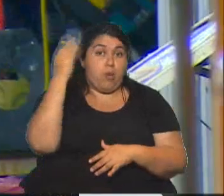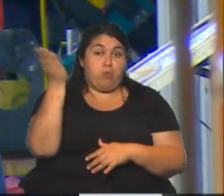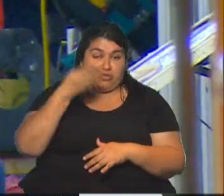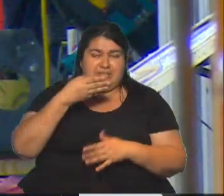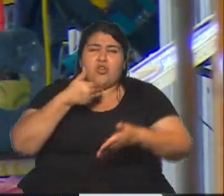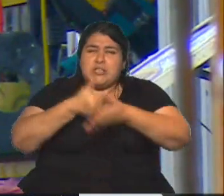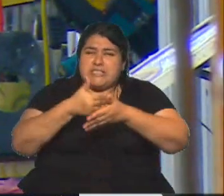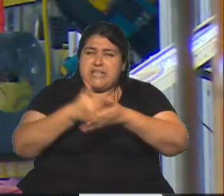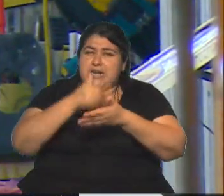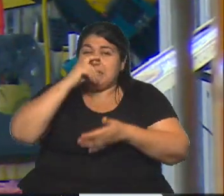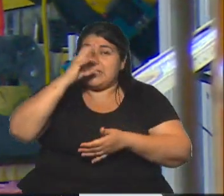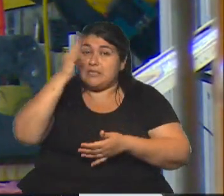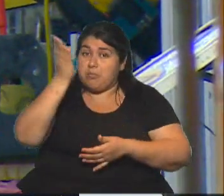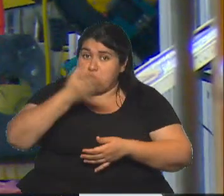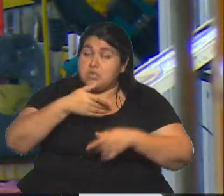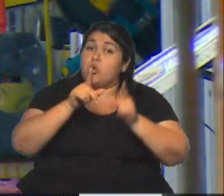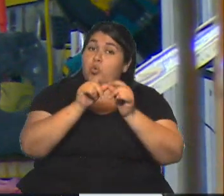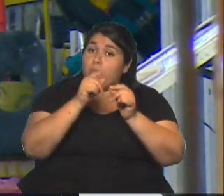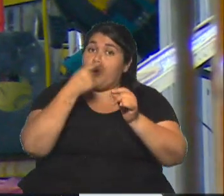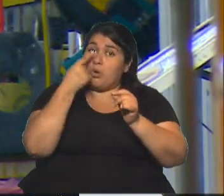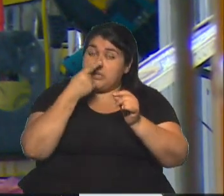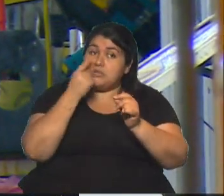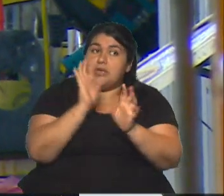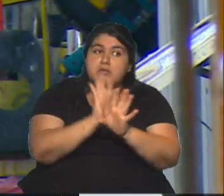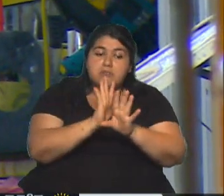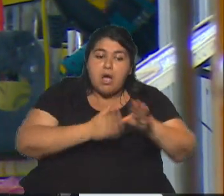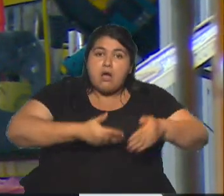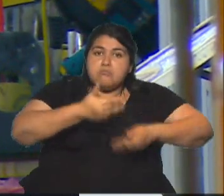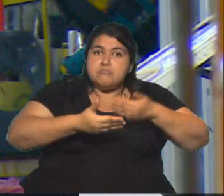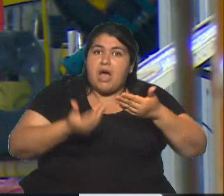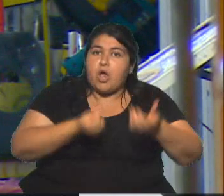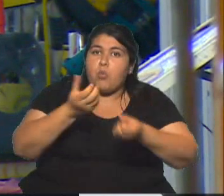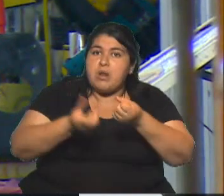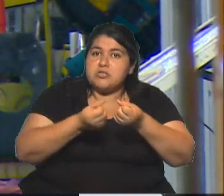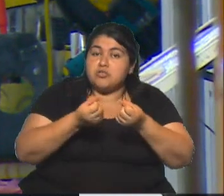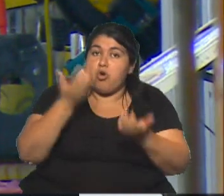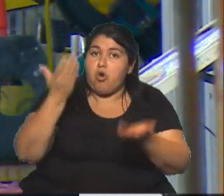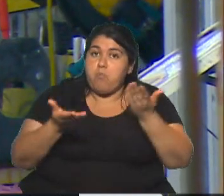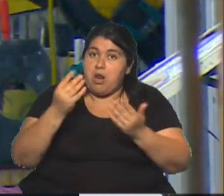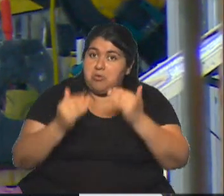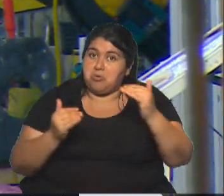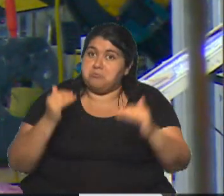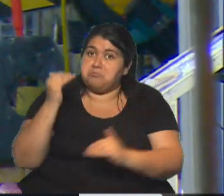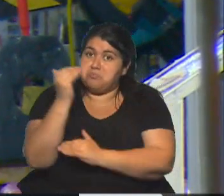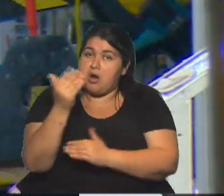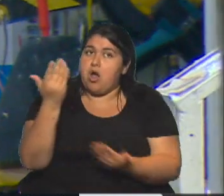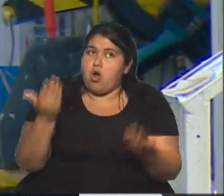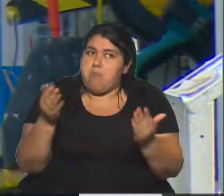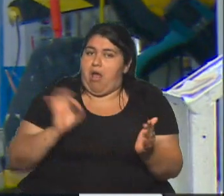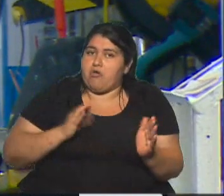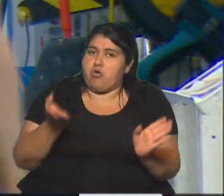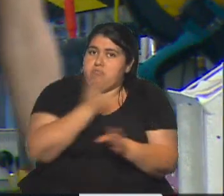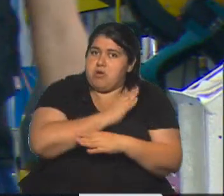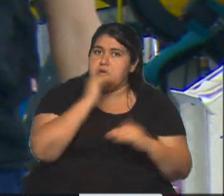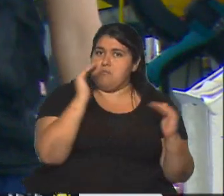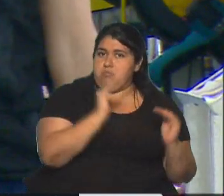70%. Es un número interesante. Es una recuperación con respecto a años anteriores. Sí. Y para tener un nivel así hay que irse hasta